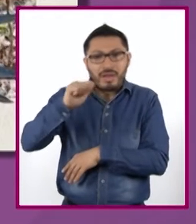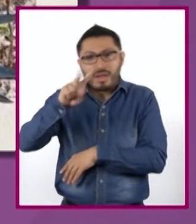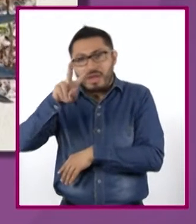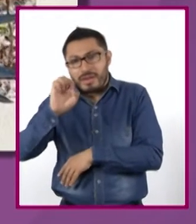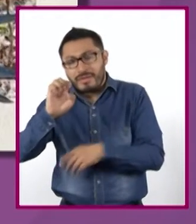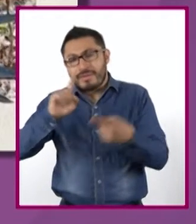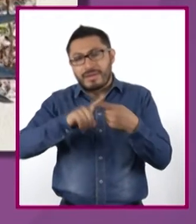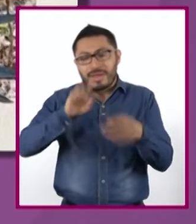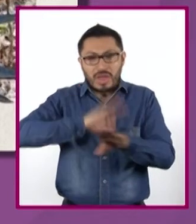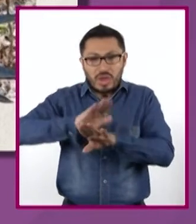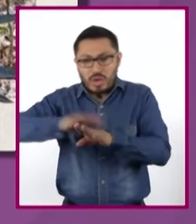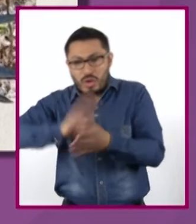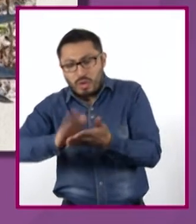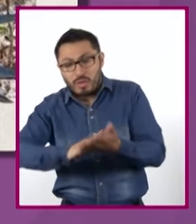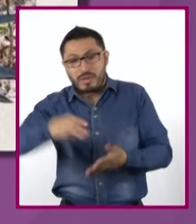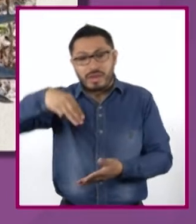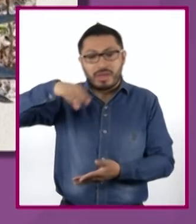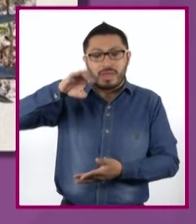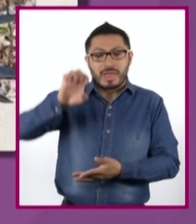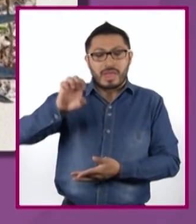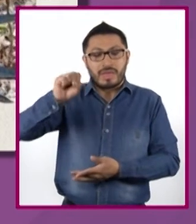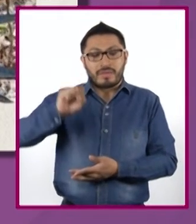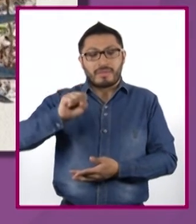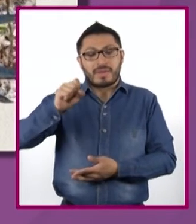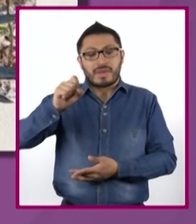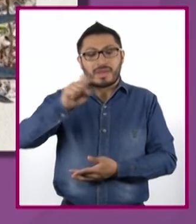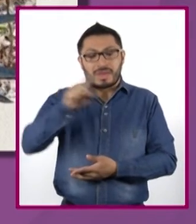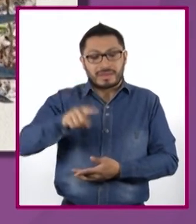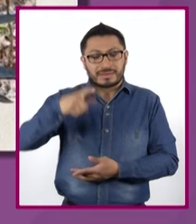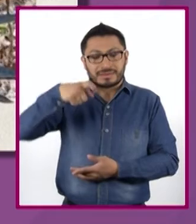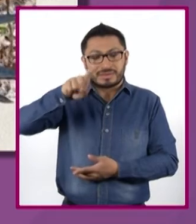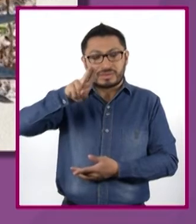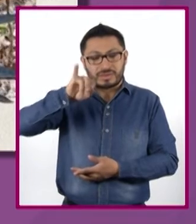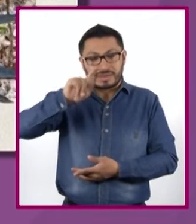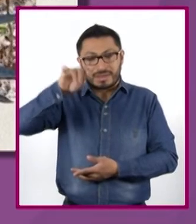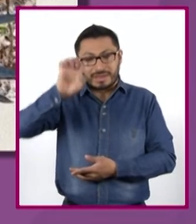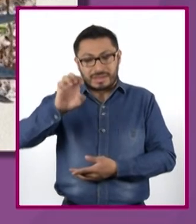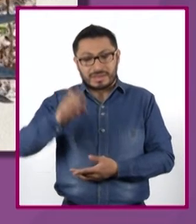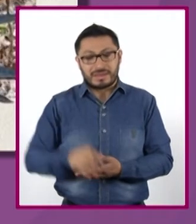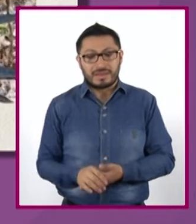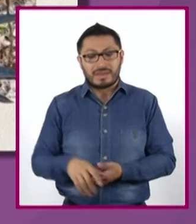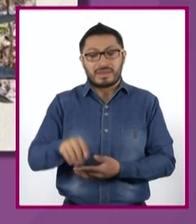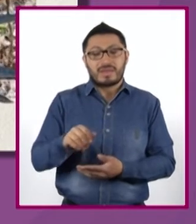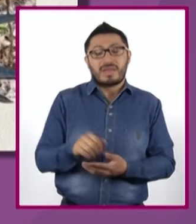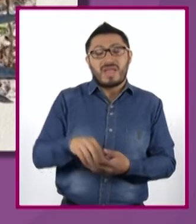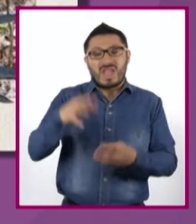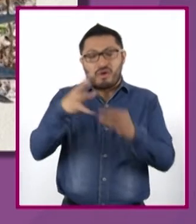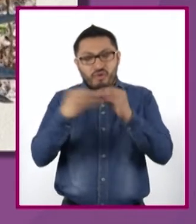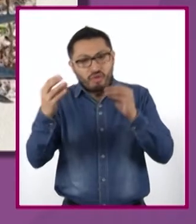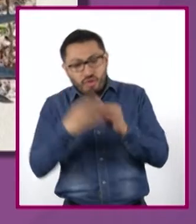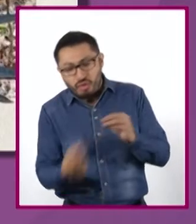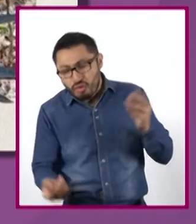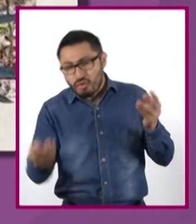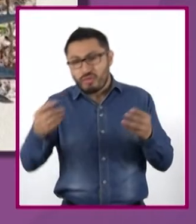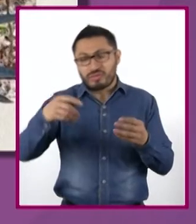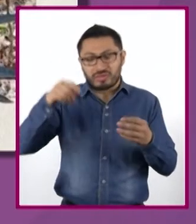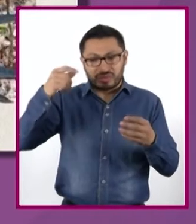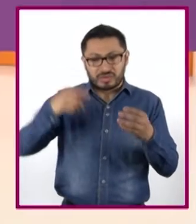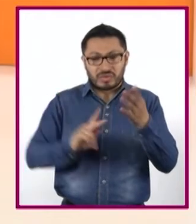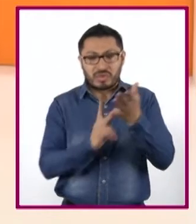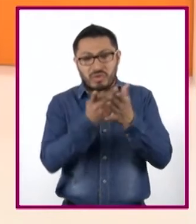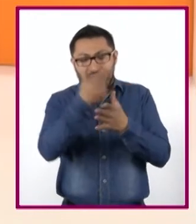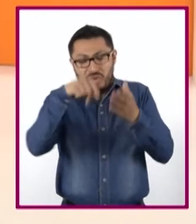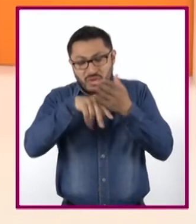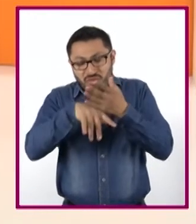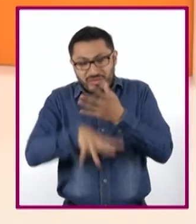nopal, mezquite, pino y el abeto, frutos, vallas, raíces y semillas.